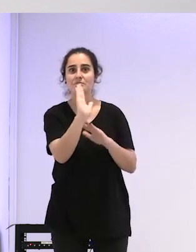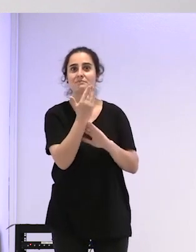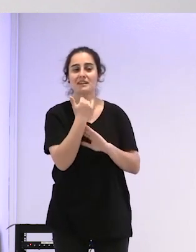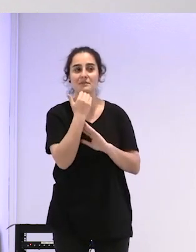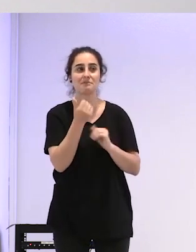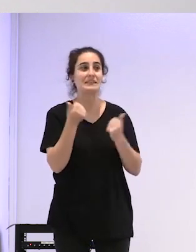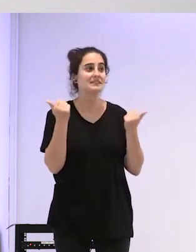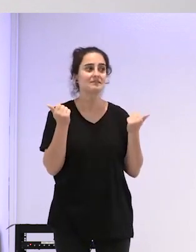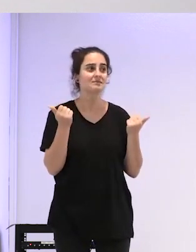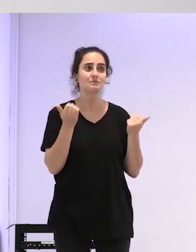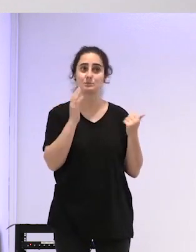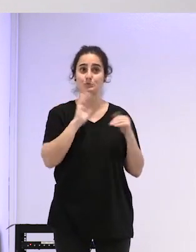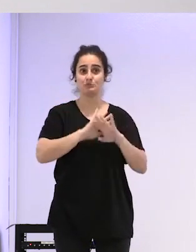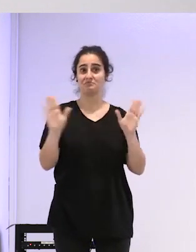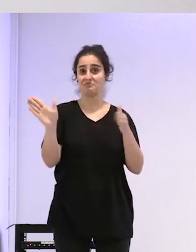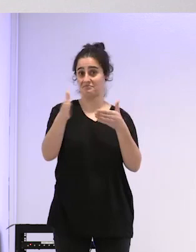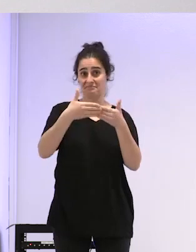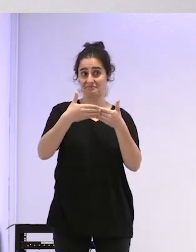si os parece cerramos